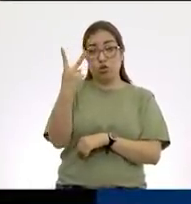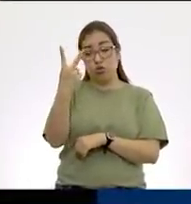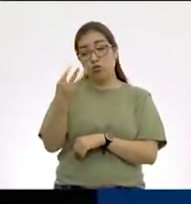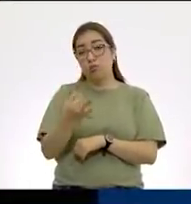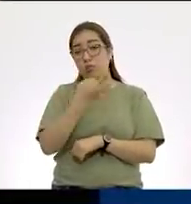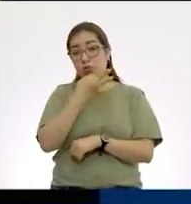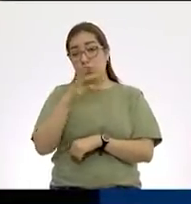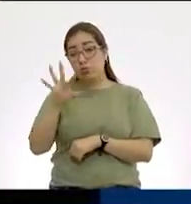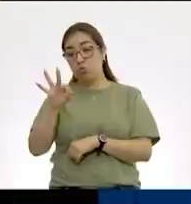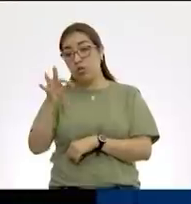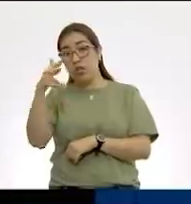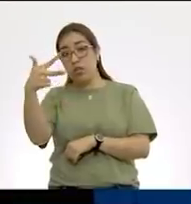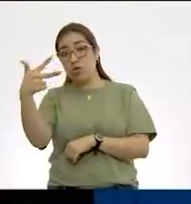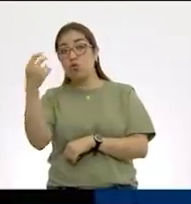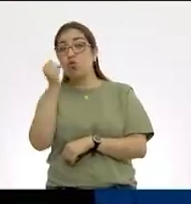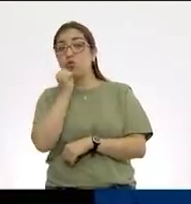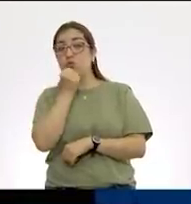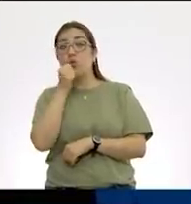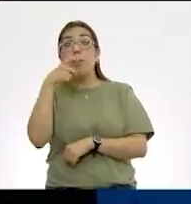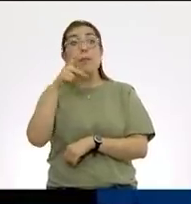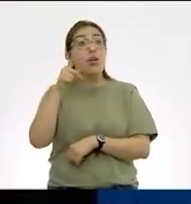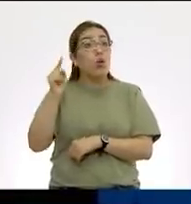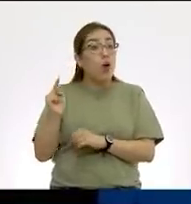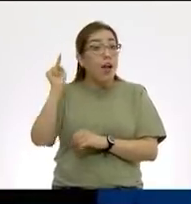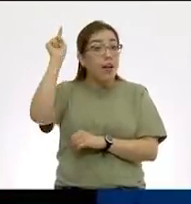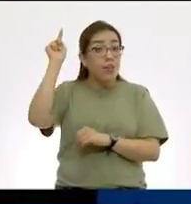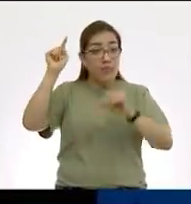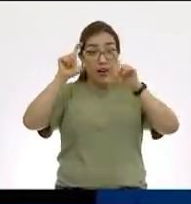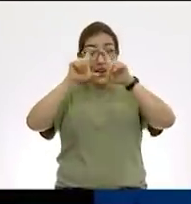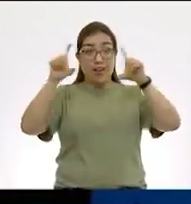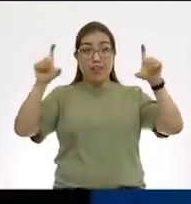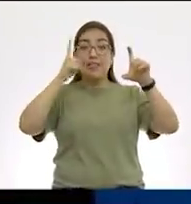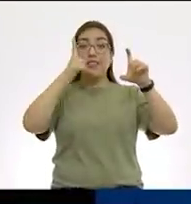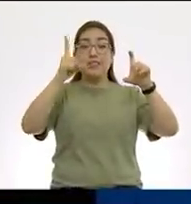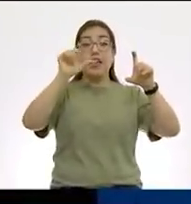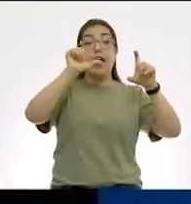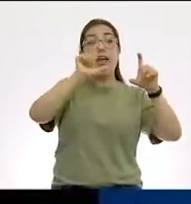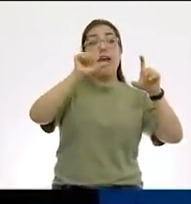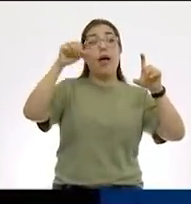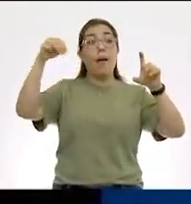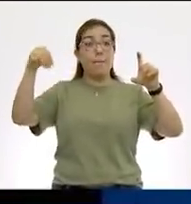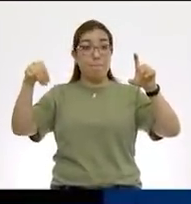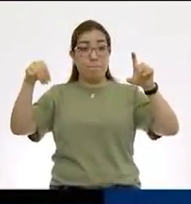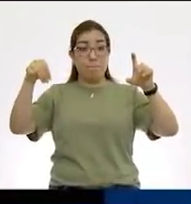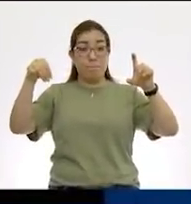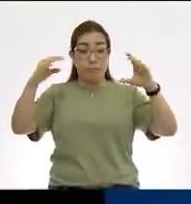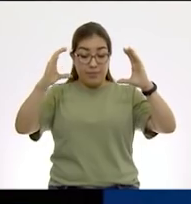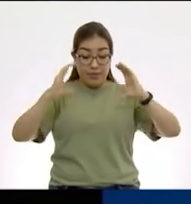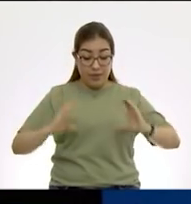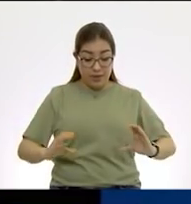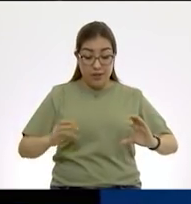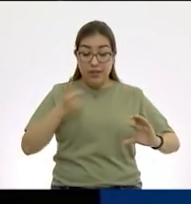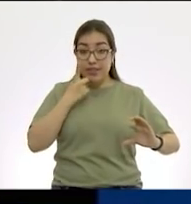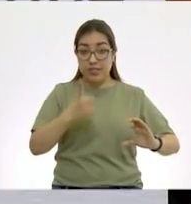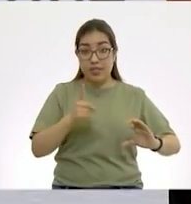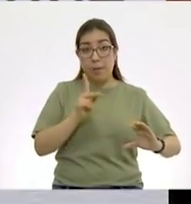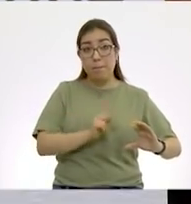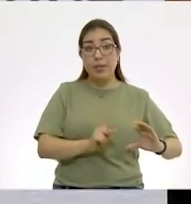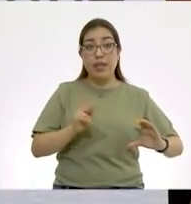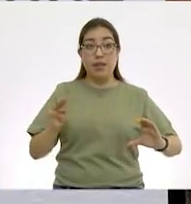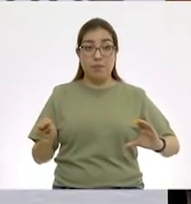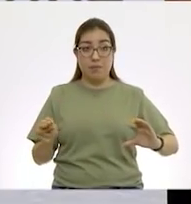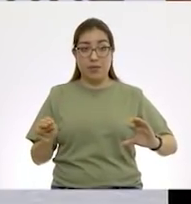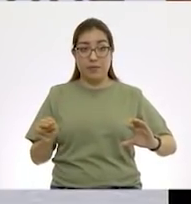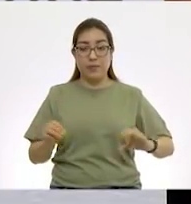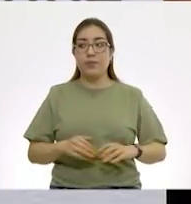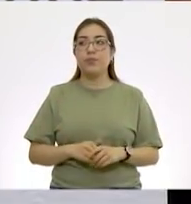segundos. Pero el de arriba dice AM. Y el de abajo dice PM.